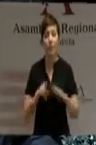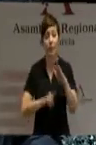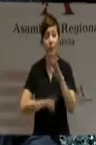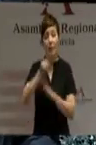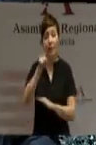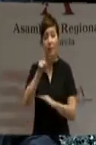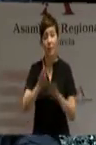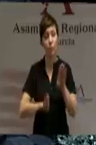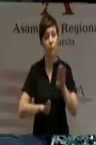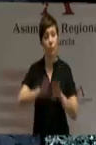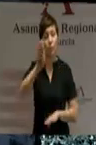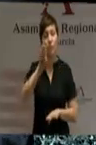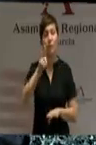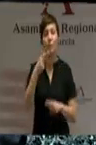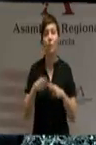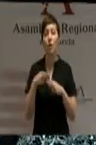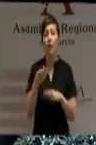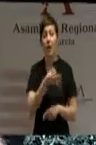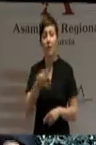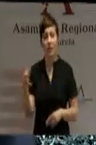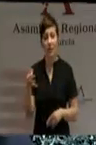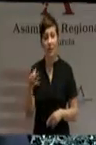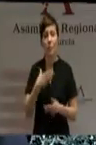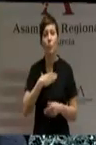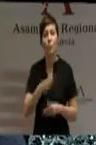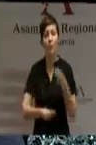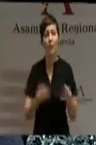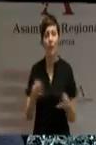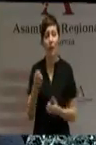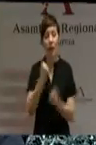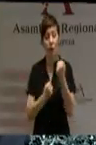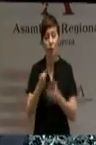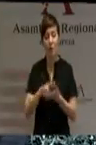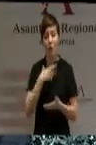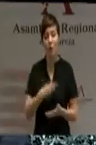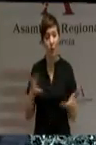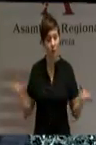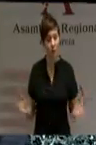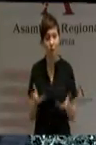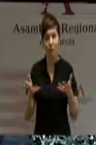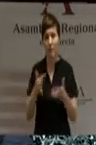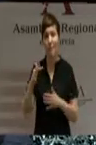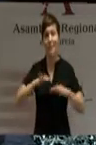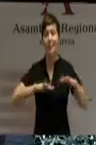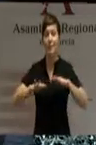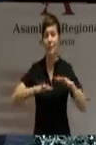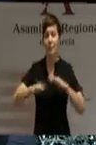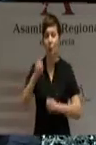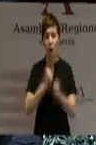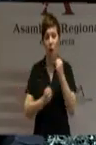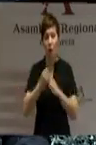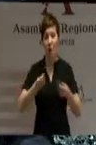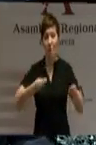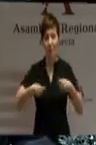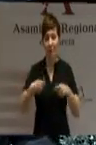eficiente, capaz de estimular la economía regional. El dinamismo económico provocará la reactivación del mercado de